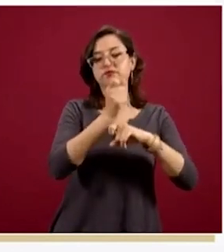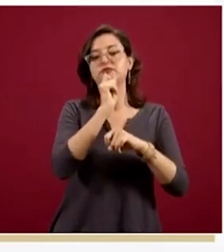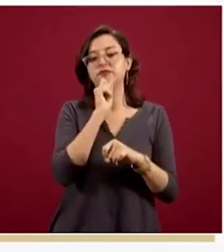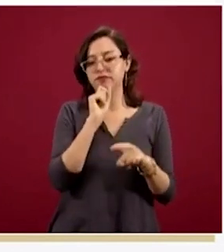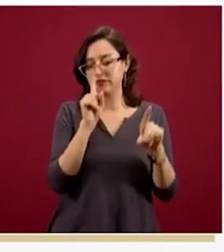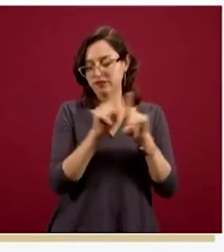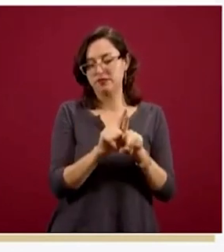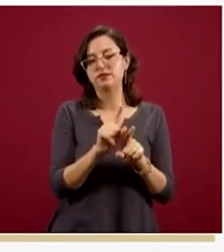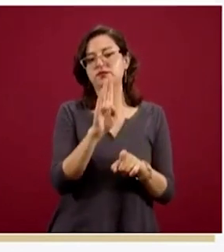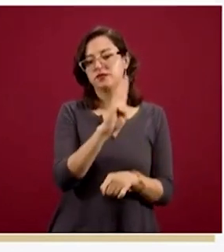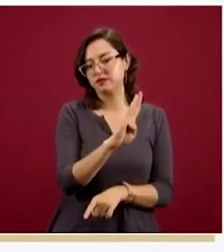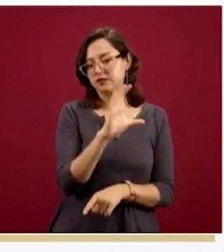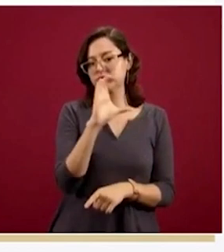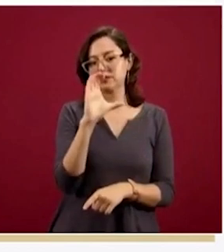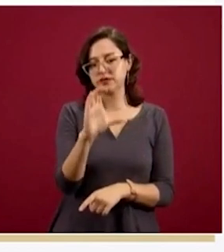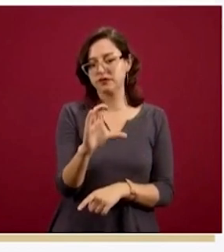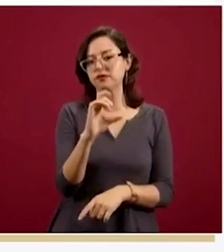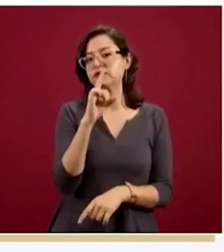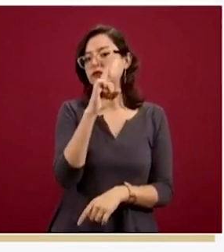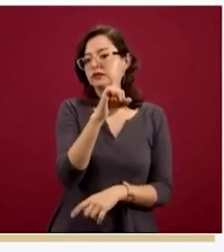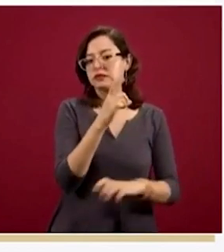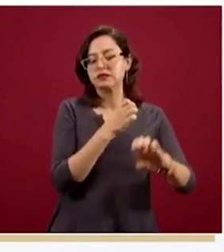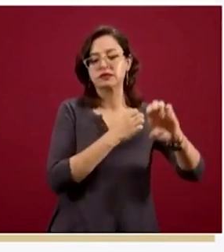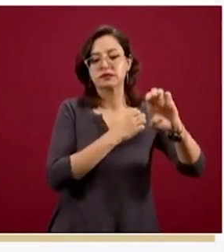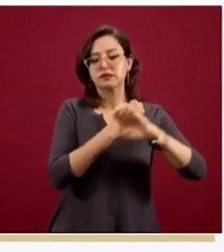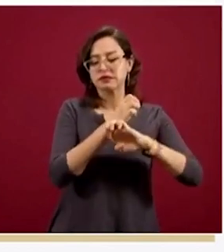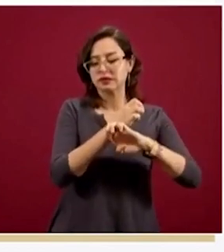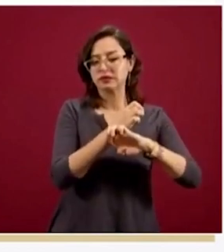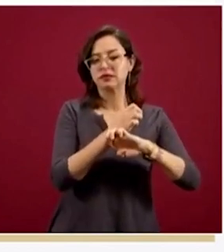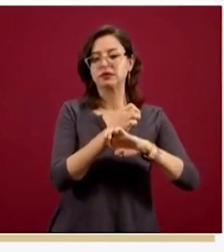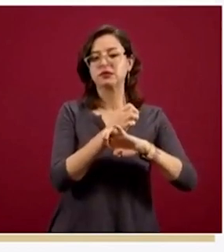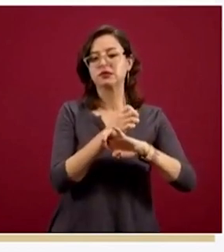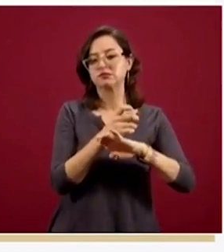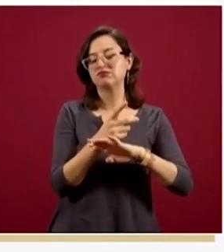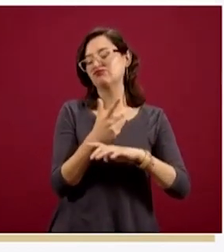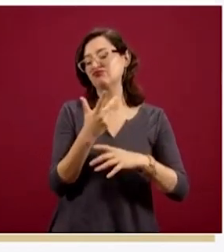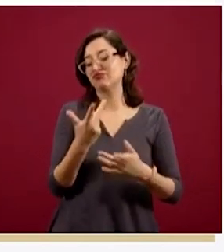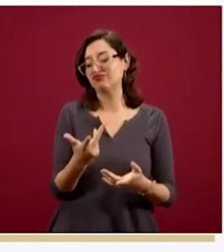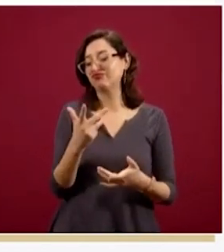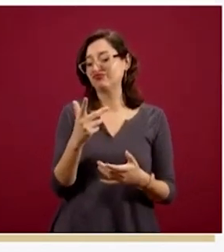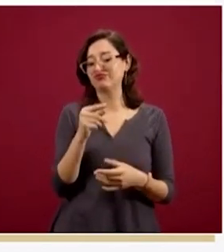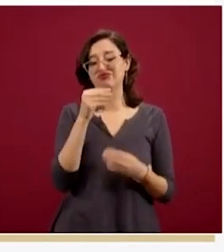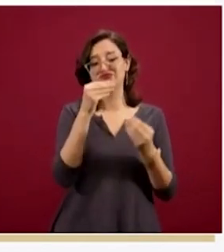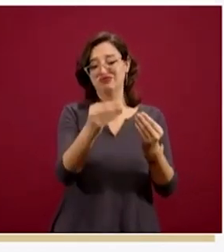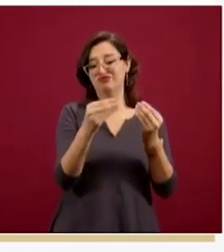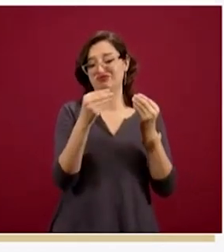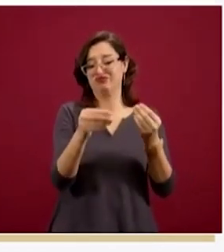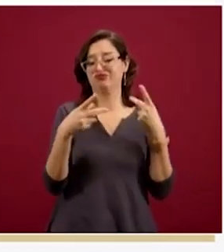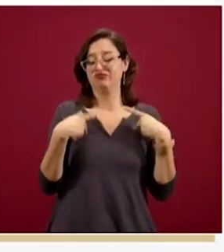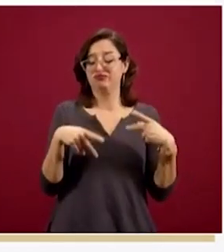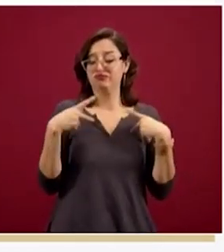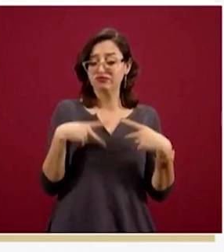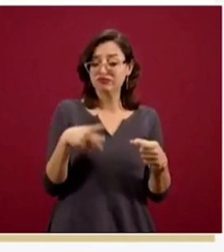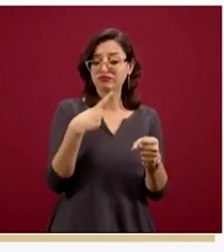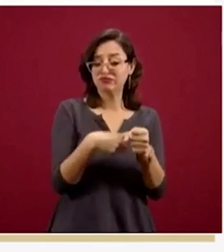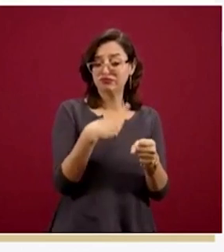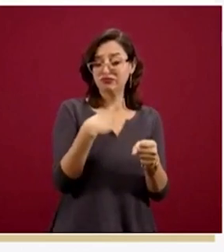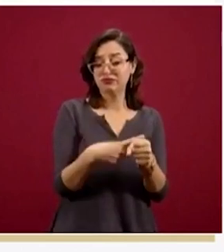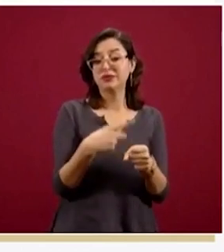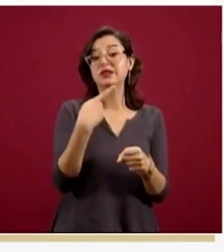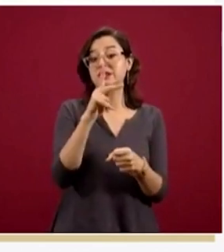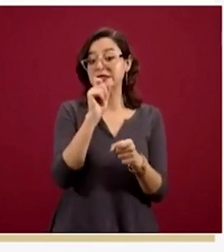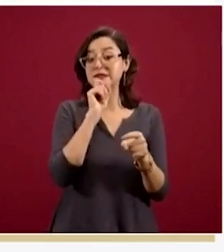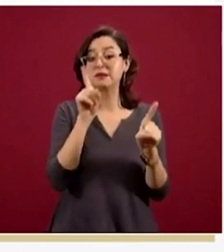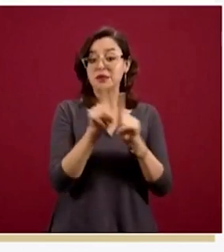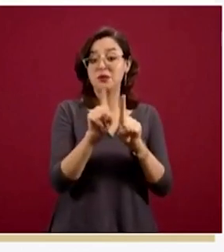incluido lógicamente Baja California, que es una de las entidades federativas que no solamente concentra una de las mayores cargas de enfermedad, sino también por